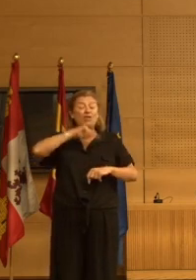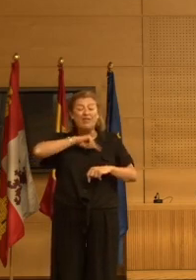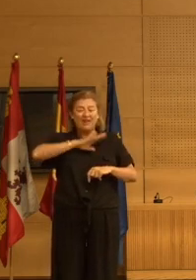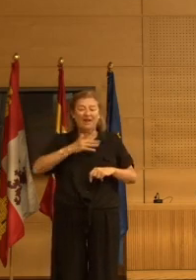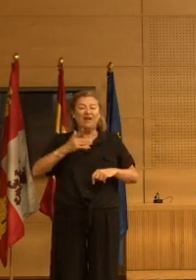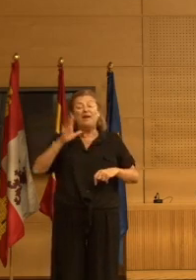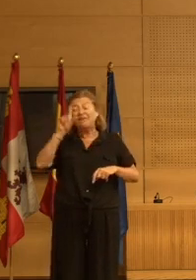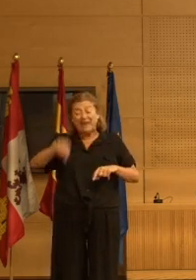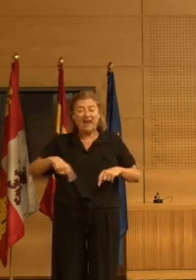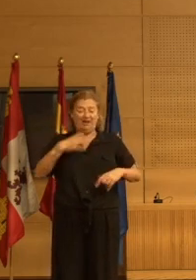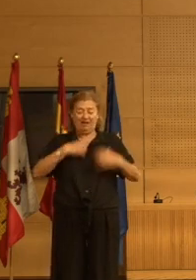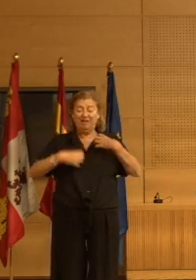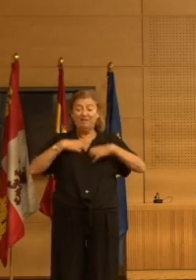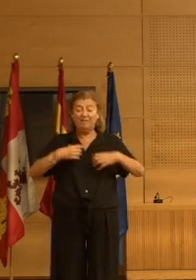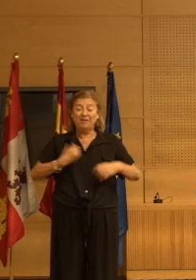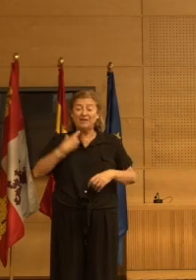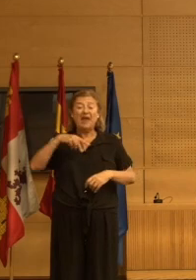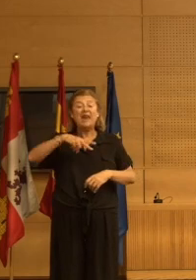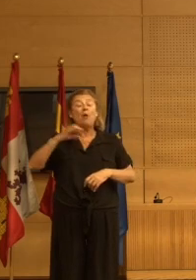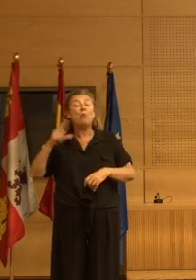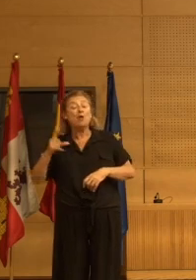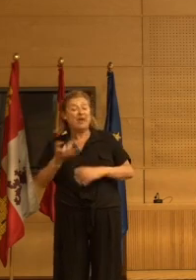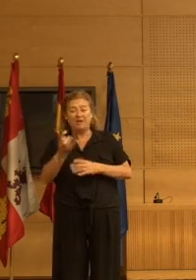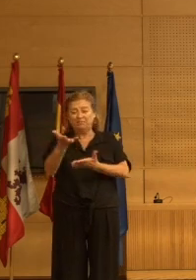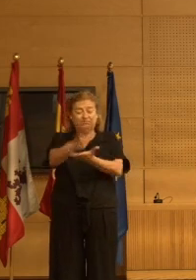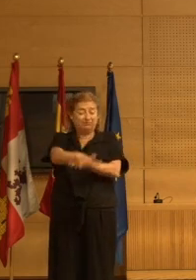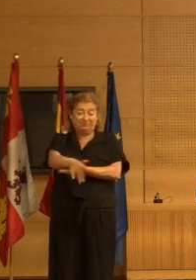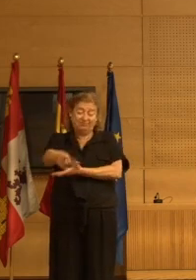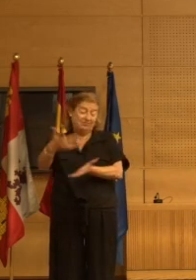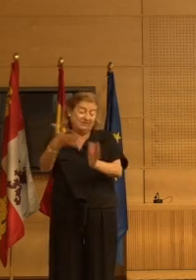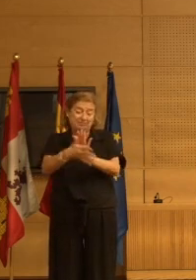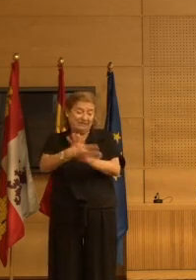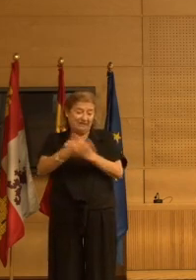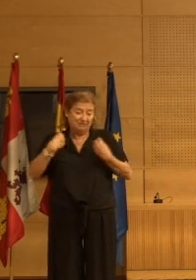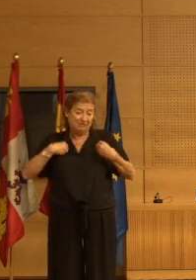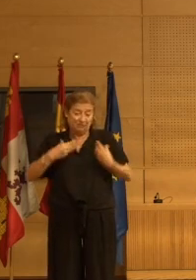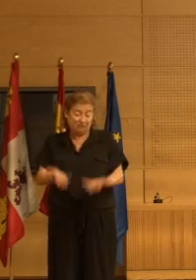fallecimiento, se explica, ese sería el mecanismo habitual.